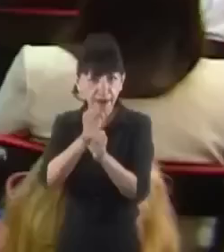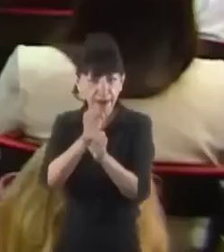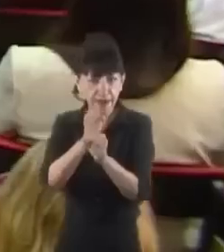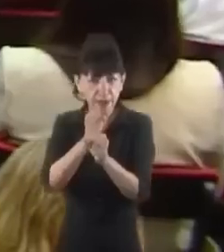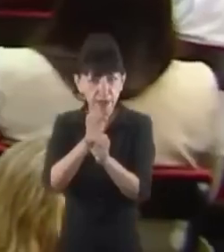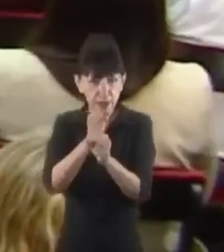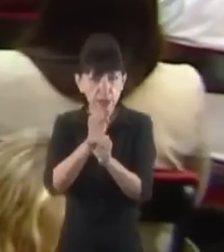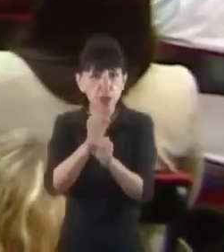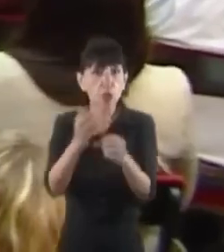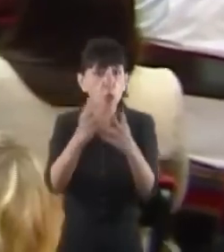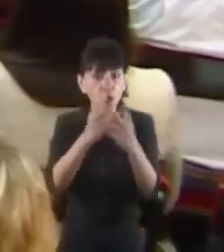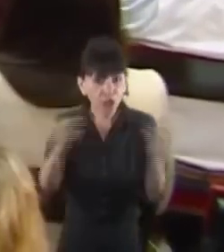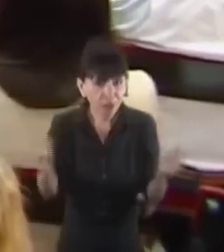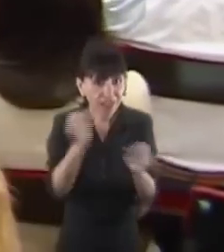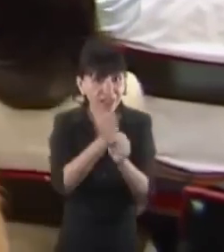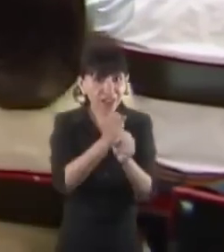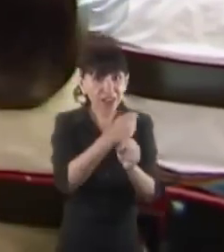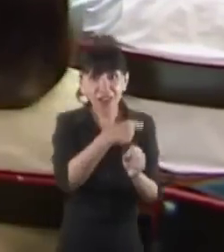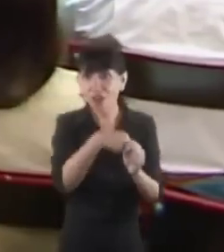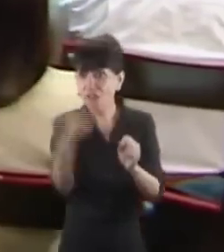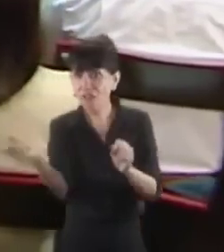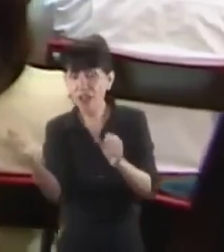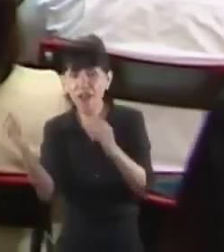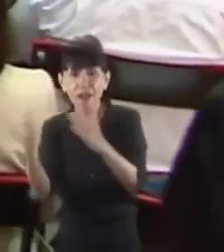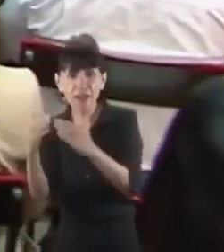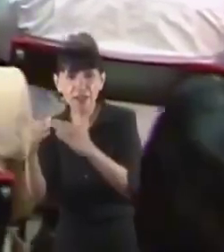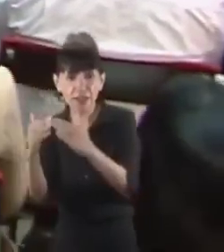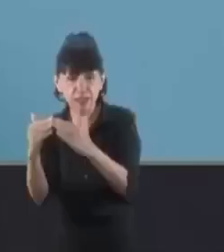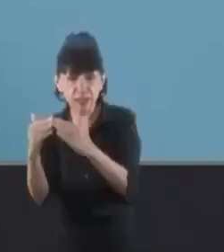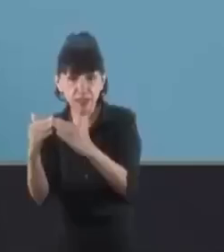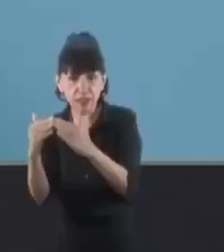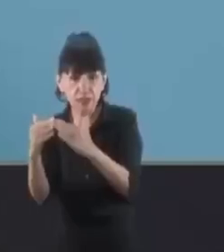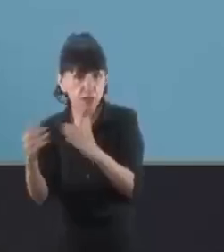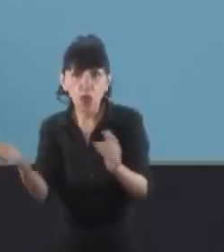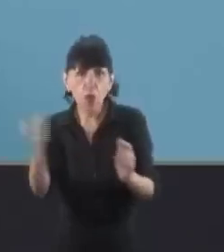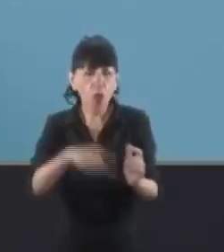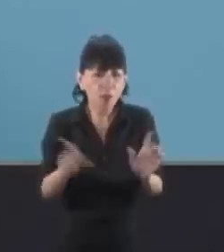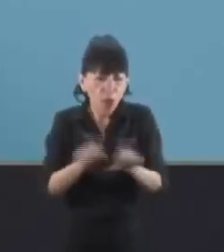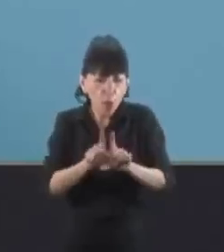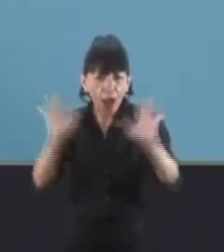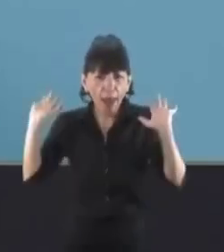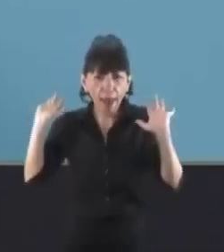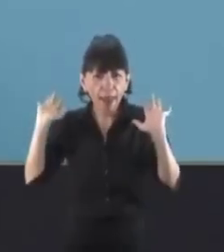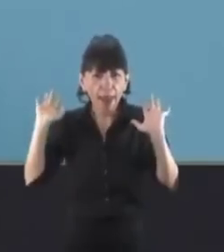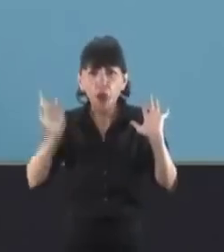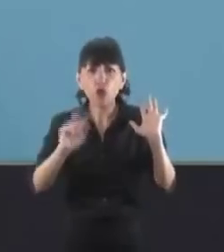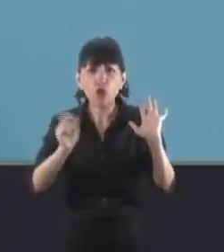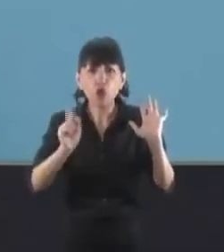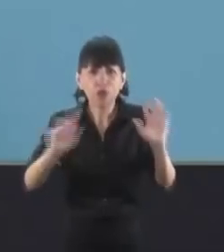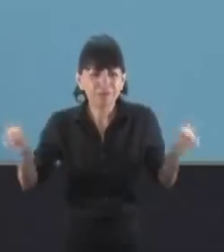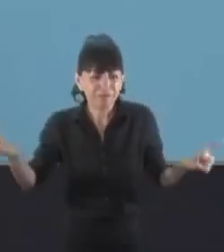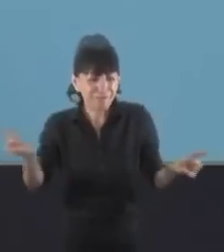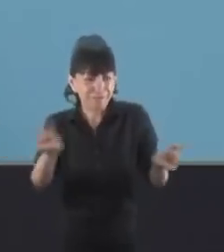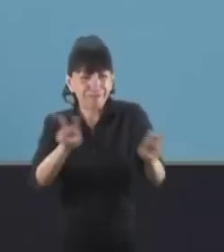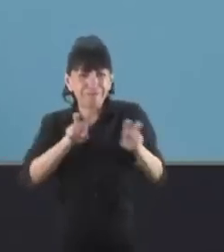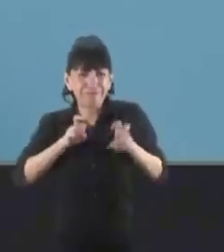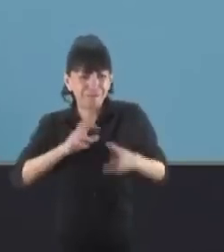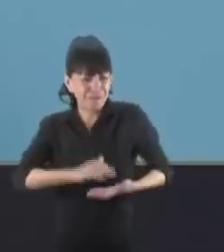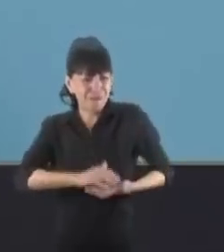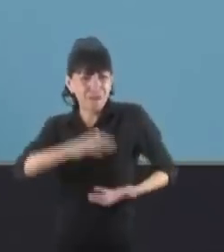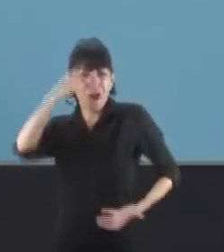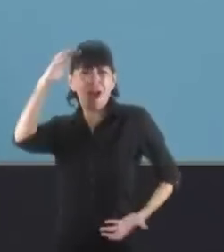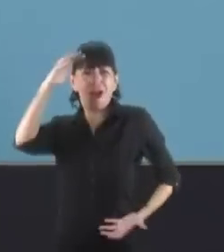lleva a las firmas del presidente Alberto Fernández, del jefe de gabinete Agustín Rossi y de la ministra de trabajo